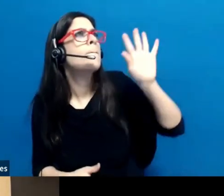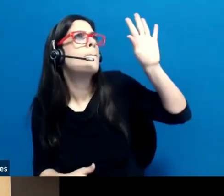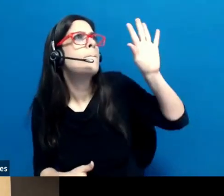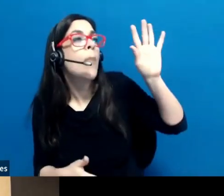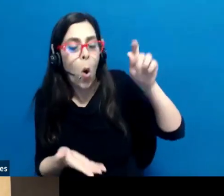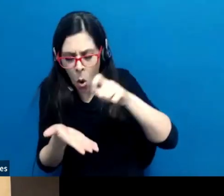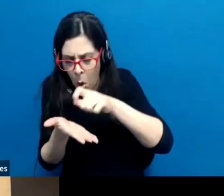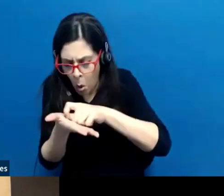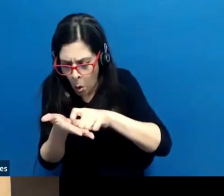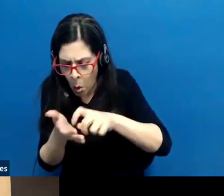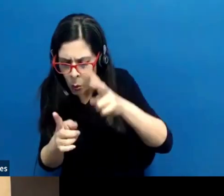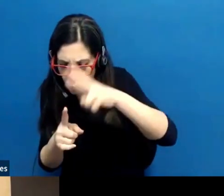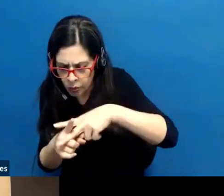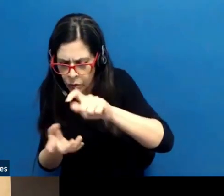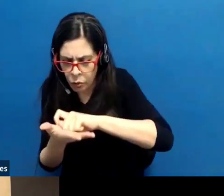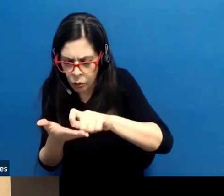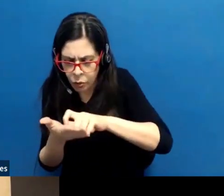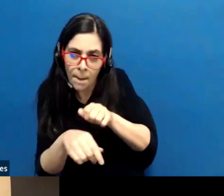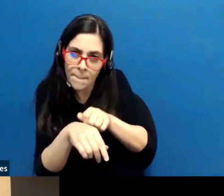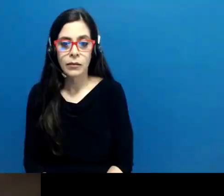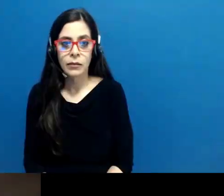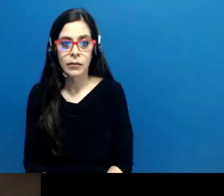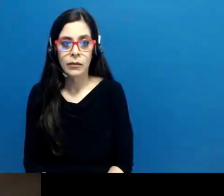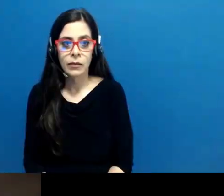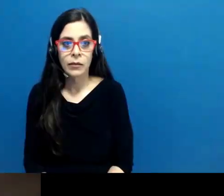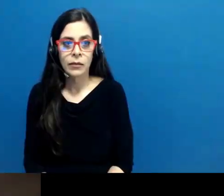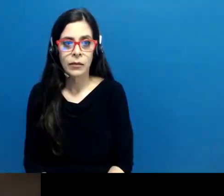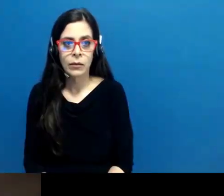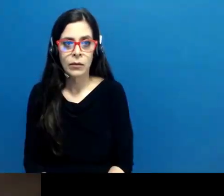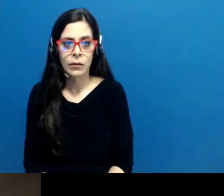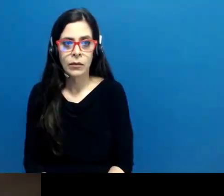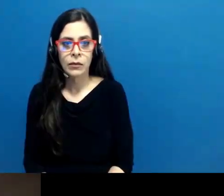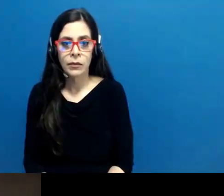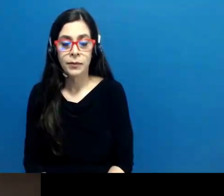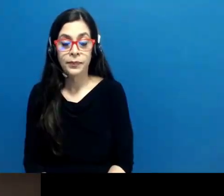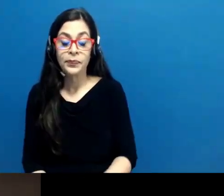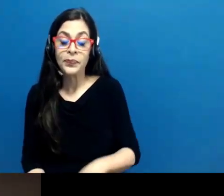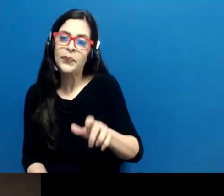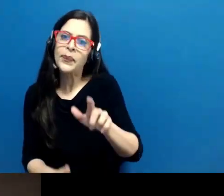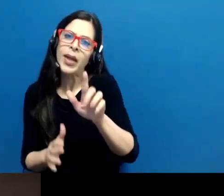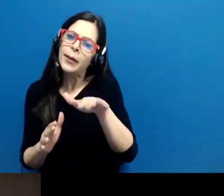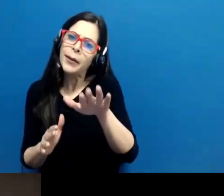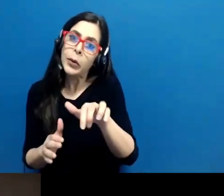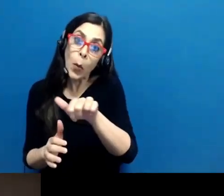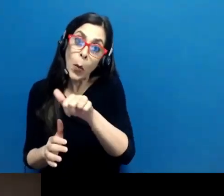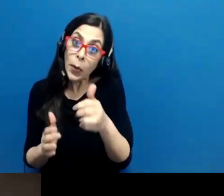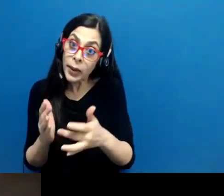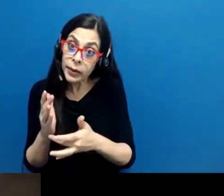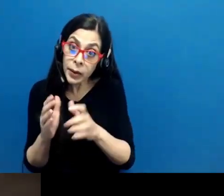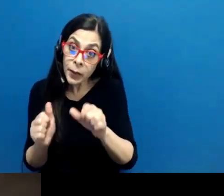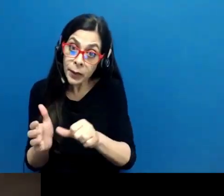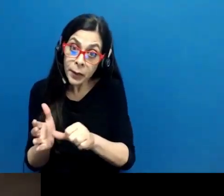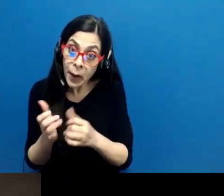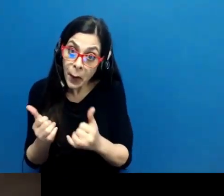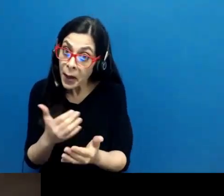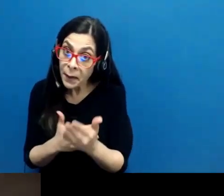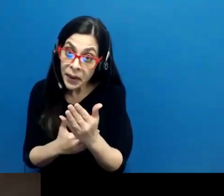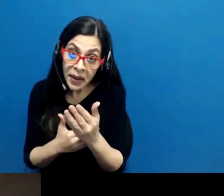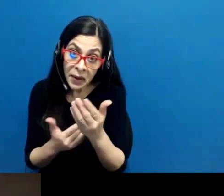mediante moción. Excelente. Licenciada, ¿y alguna otra tecnología que podamos destacar en la mañana de hoy?